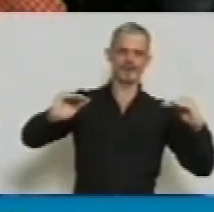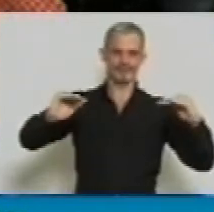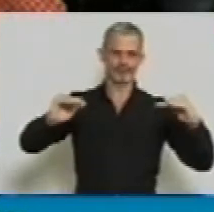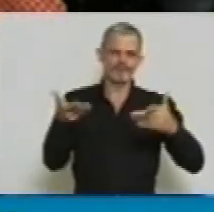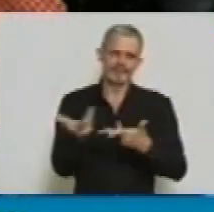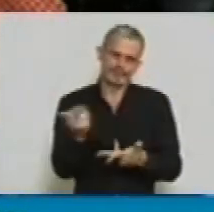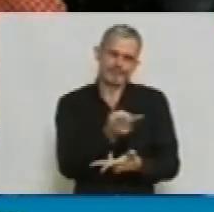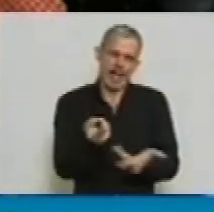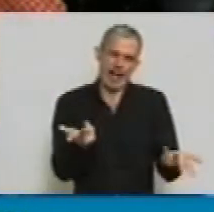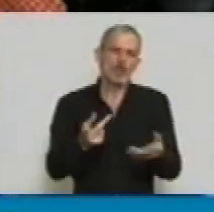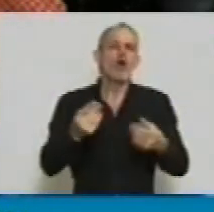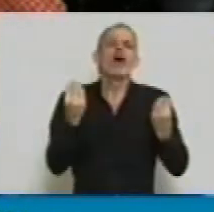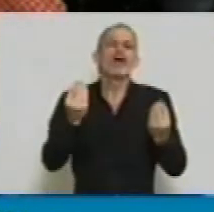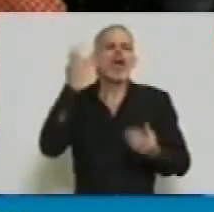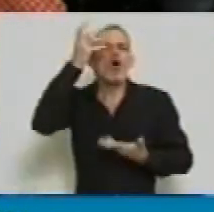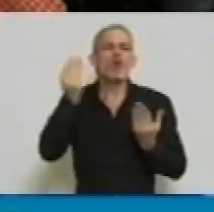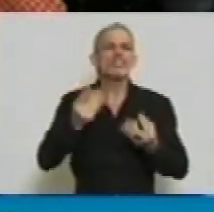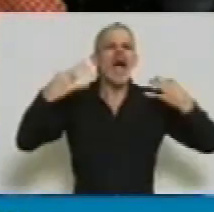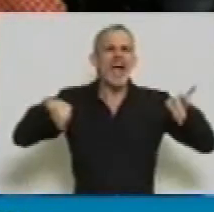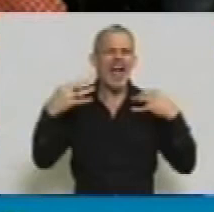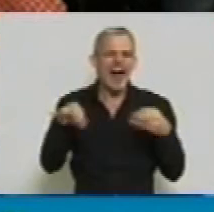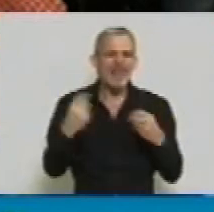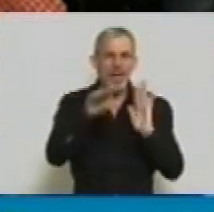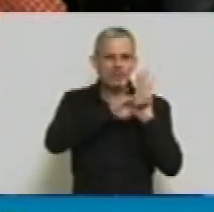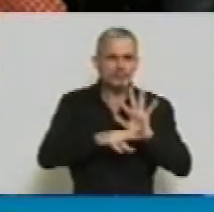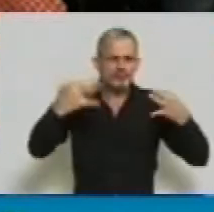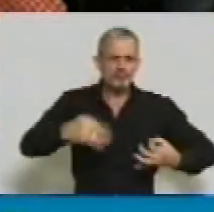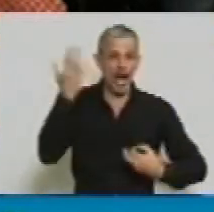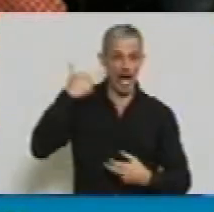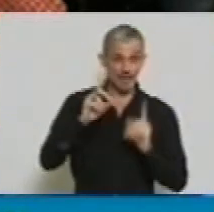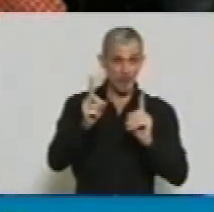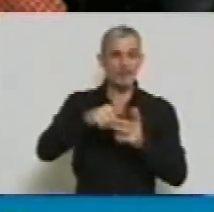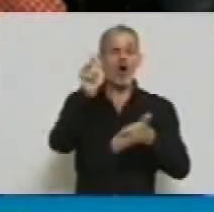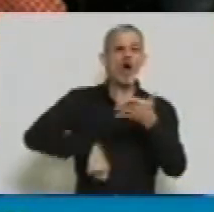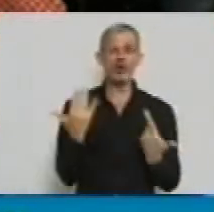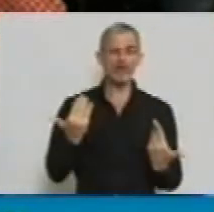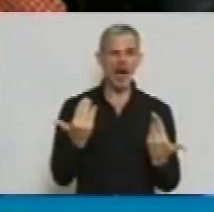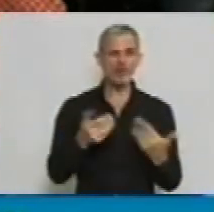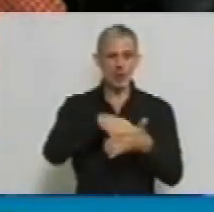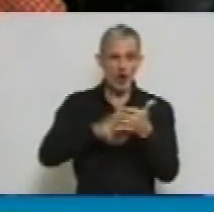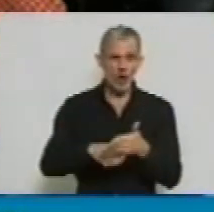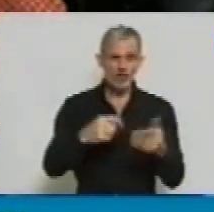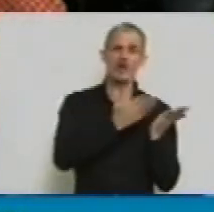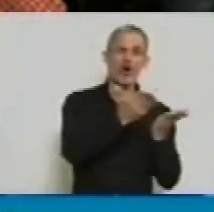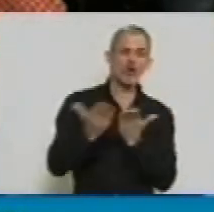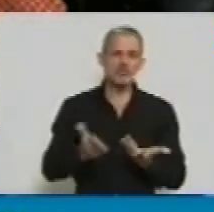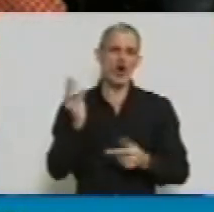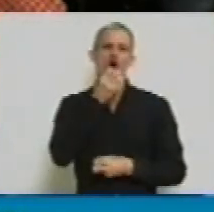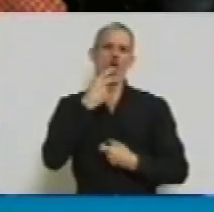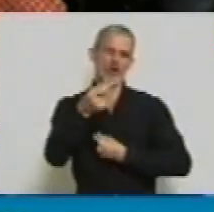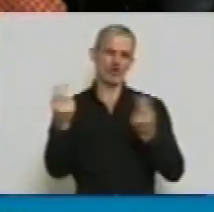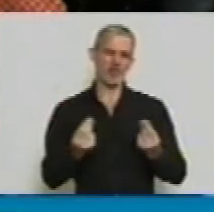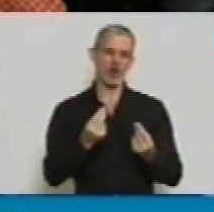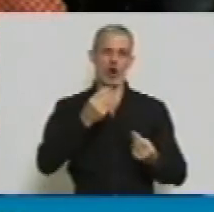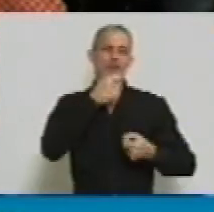cumplir en las condiciones de calidad y especificidad que tenía el contrato para aquel que es consumidor. No